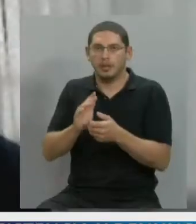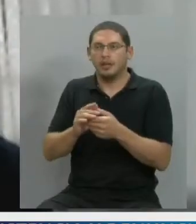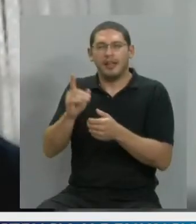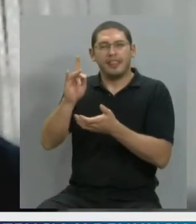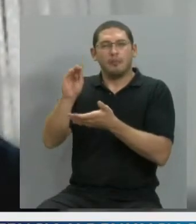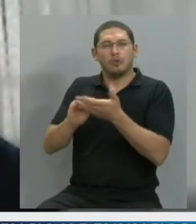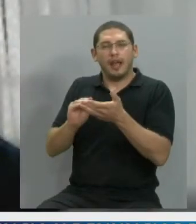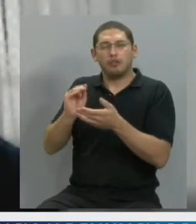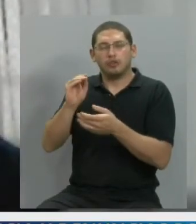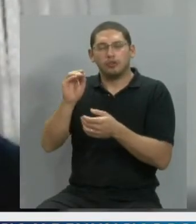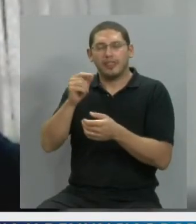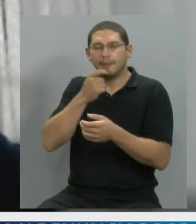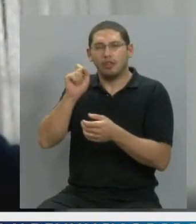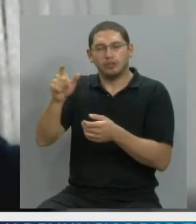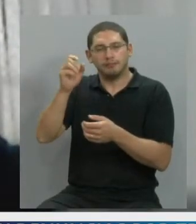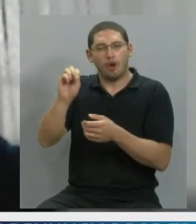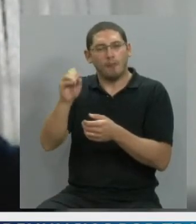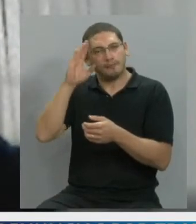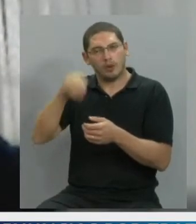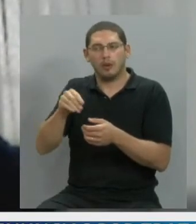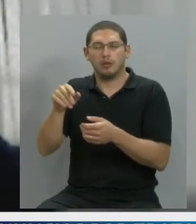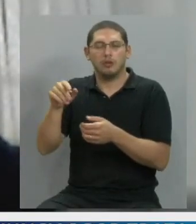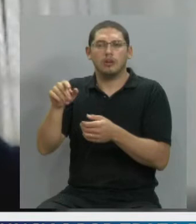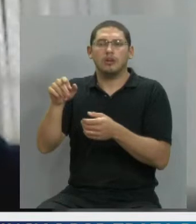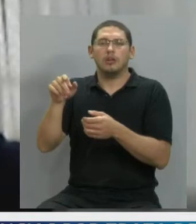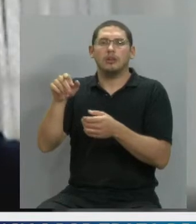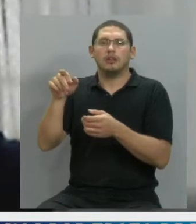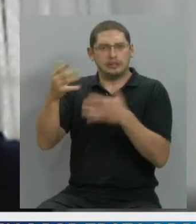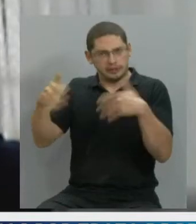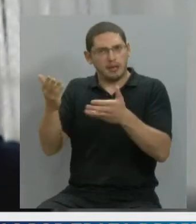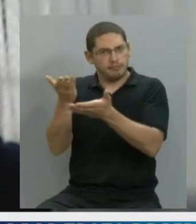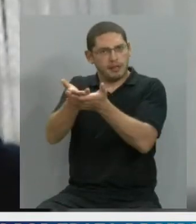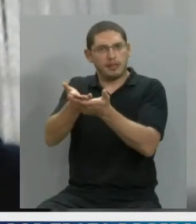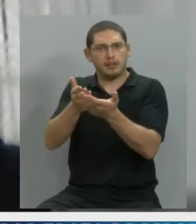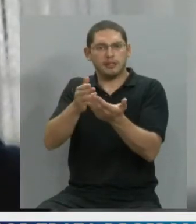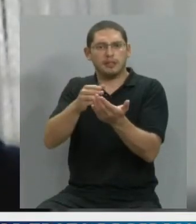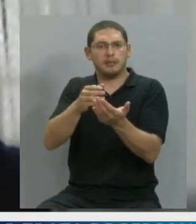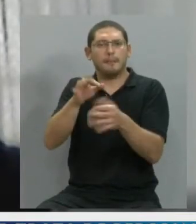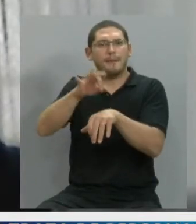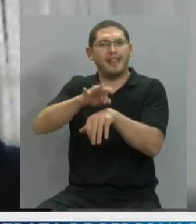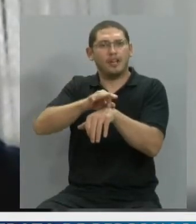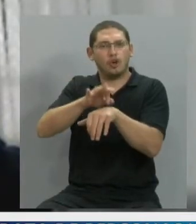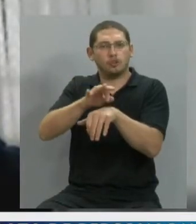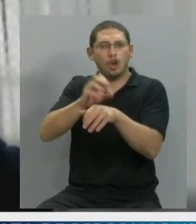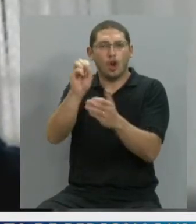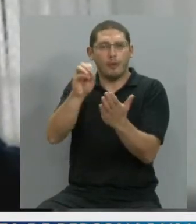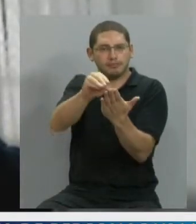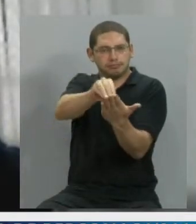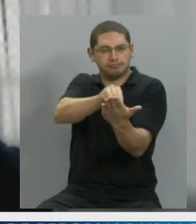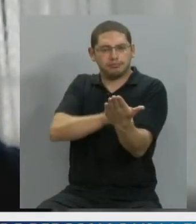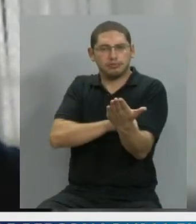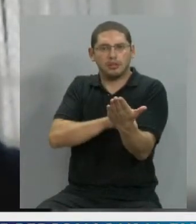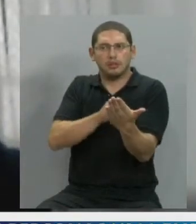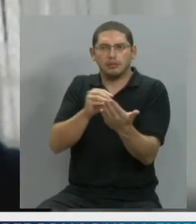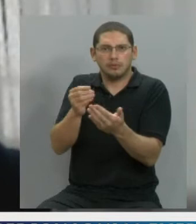no recuerdo el nombre en este momento, que también solicitó que se creara un registro de médicos debido a la